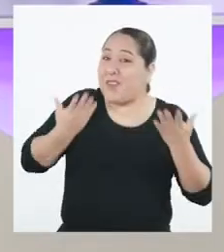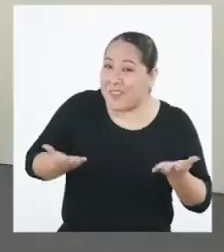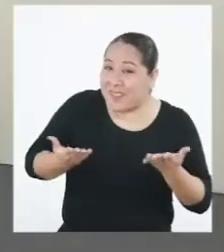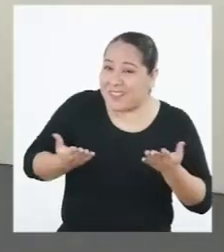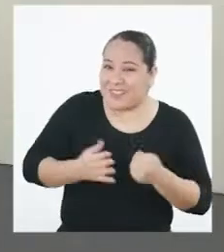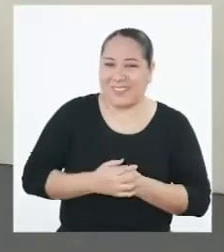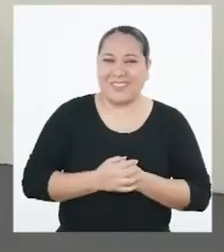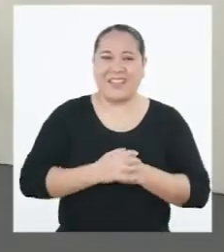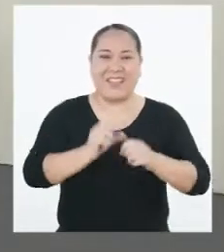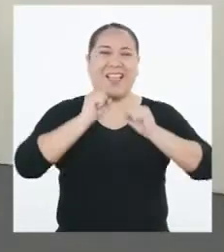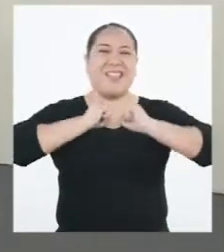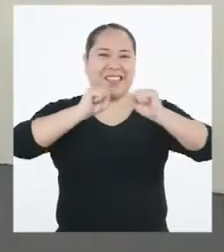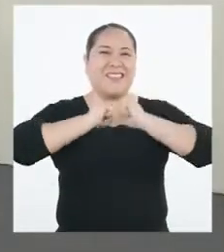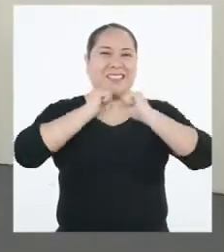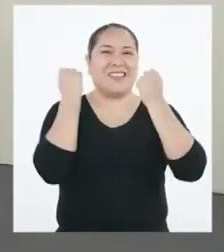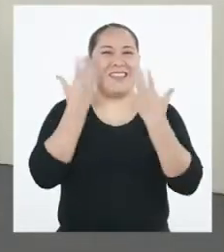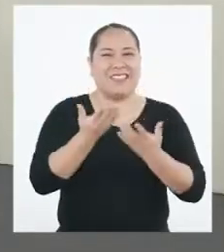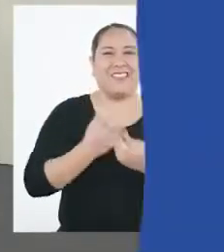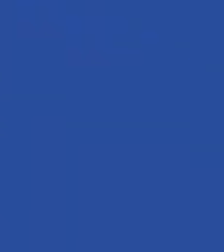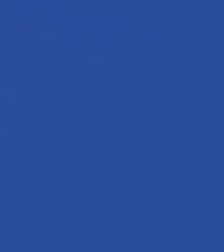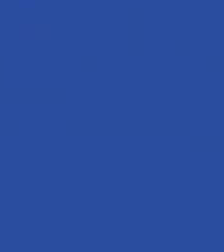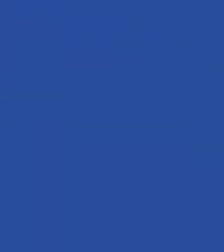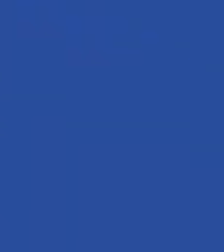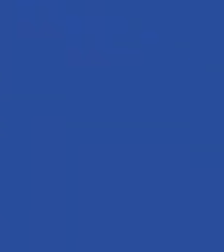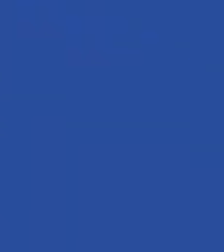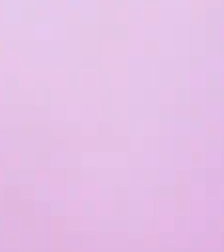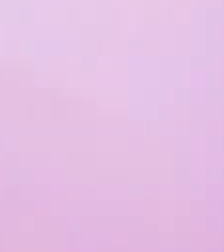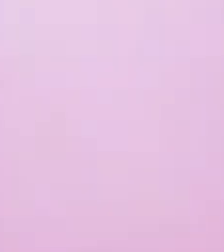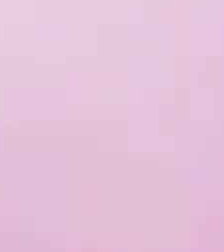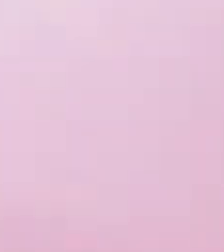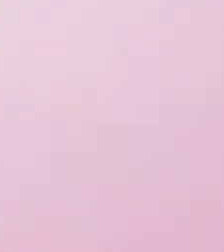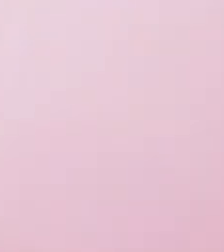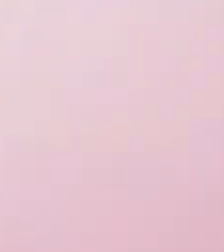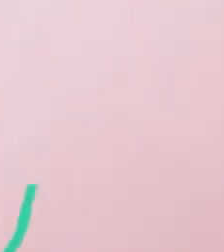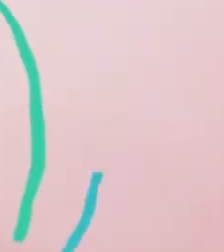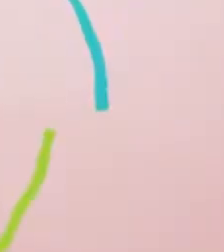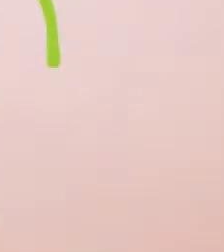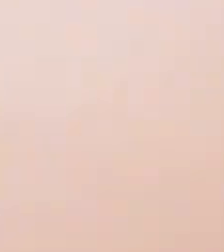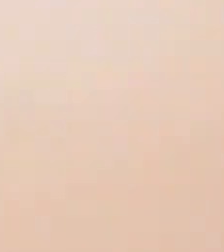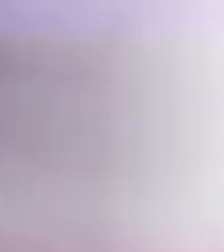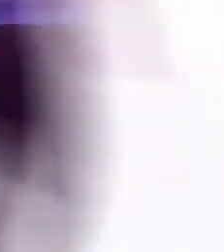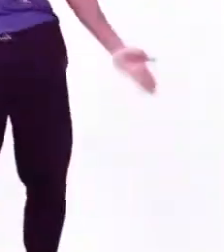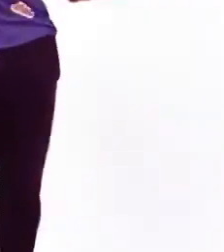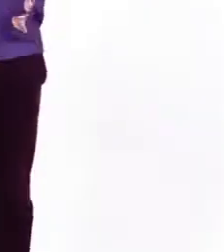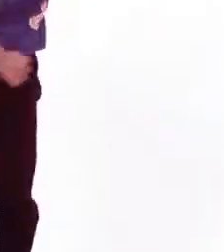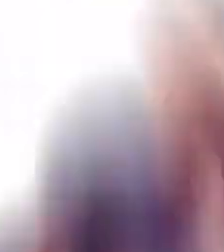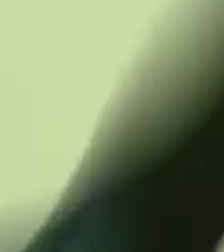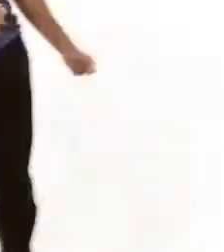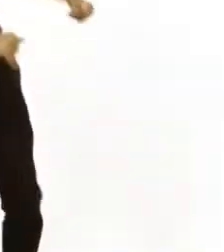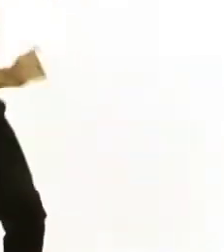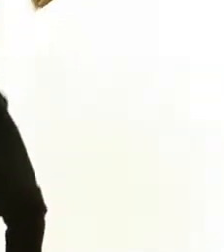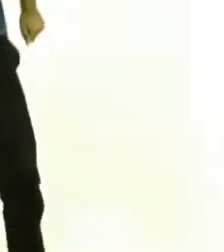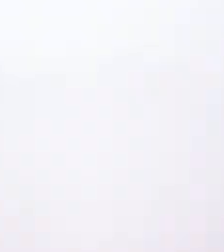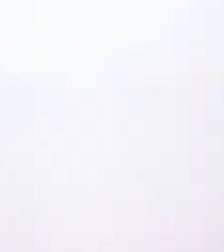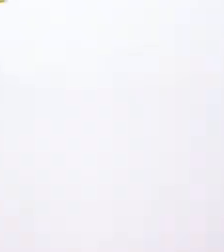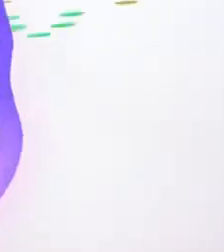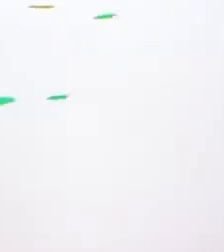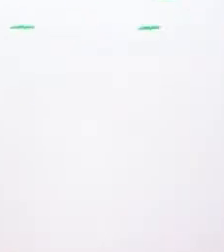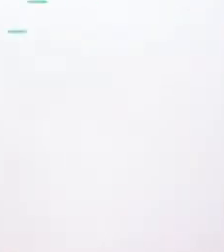con... ¡Activarte! con... ¡Apensas! ¡Apensas! ¡Apensas!